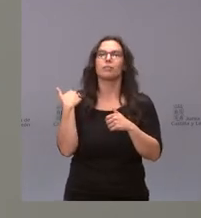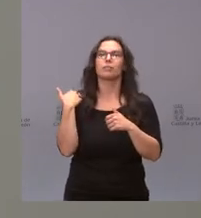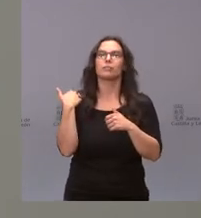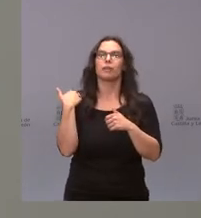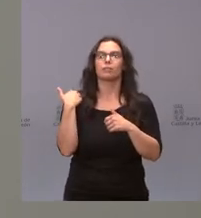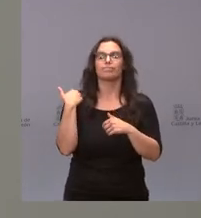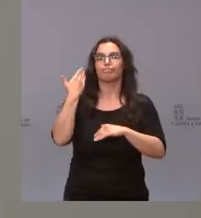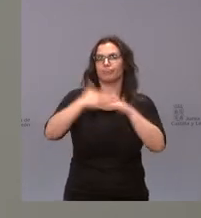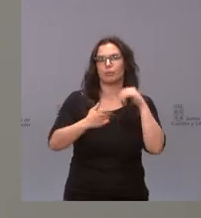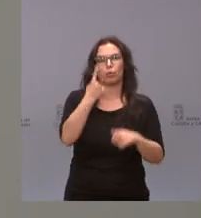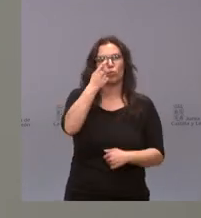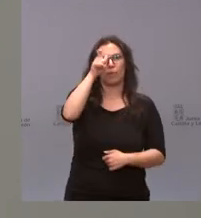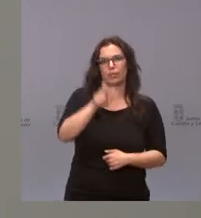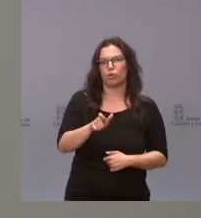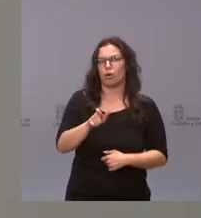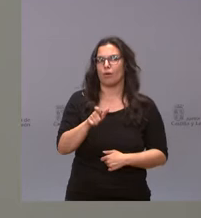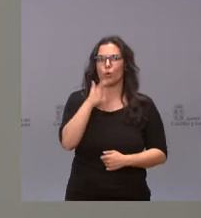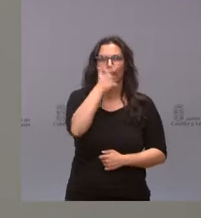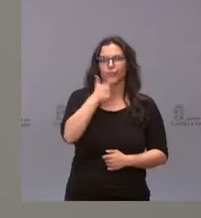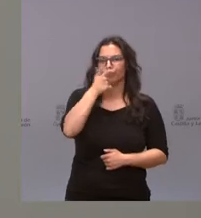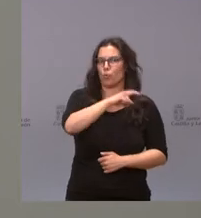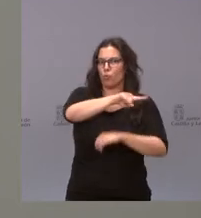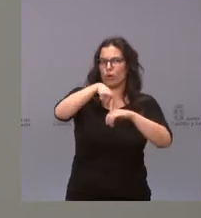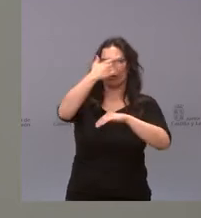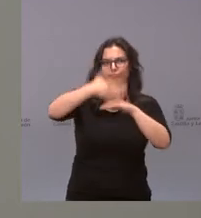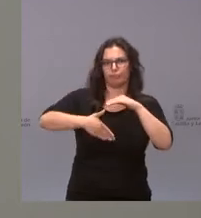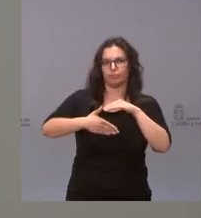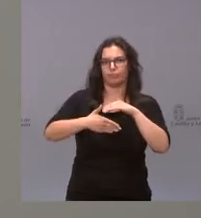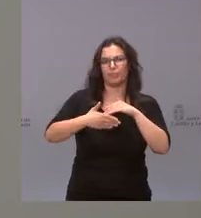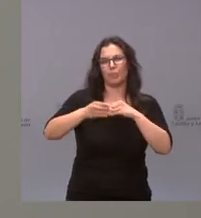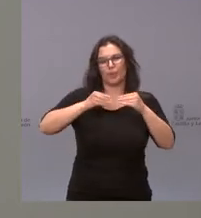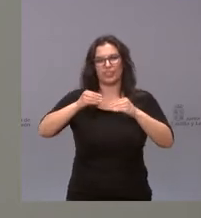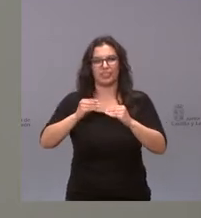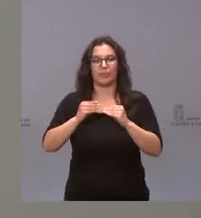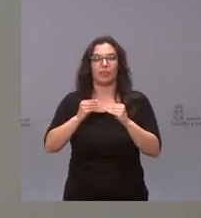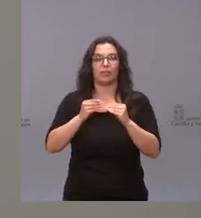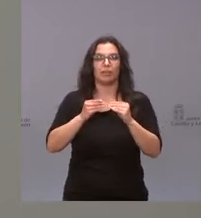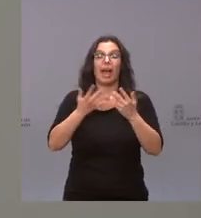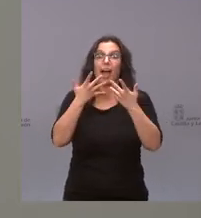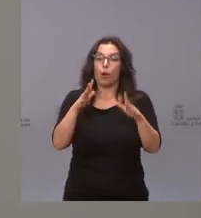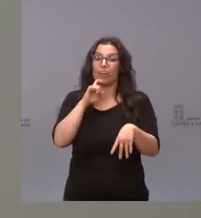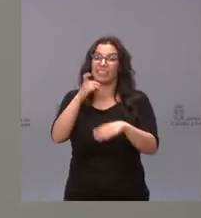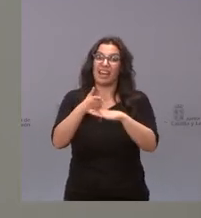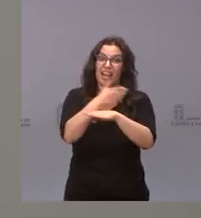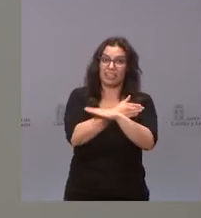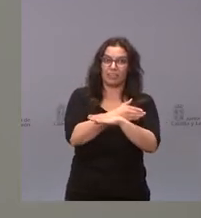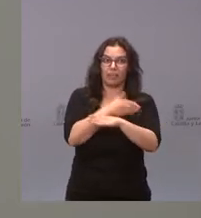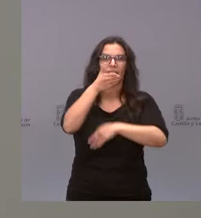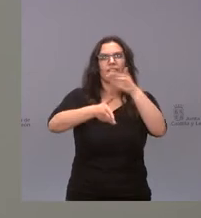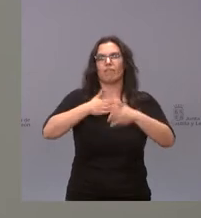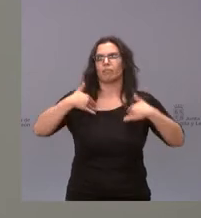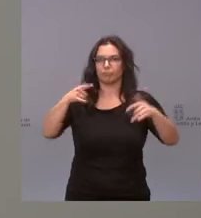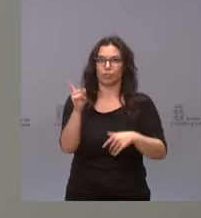fuera una persona o que tuvieran una duración de una hora, de manera que, a pesar de ser con cita previa, se pudieran ir adaptando